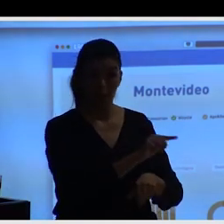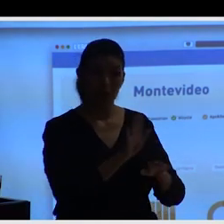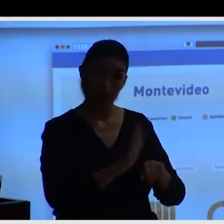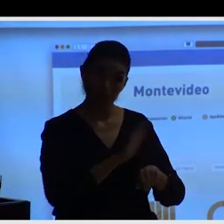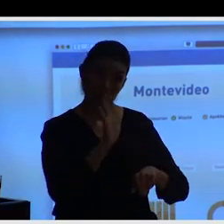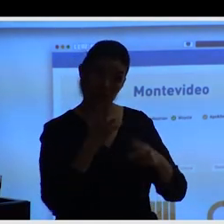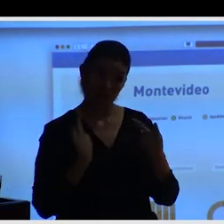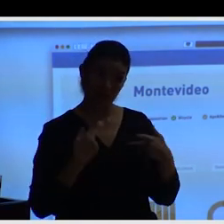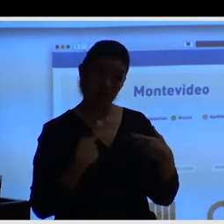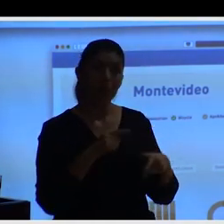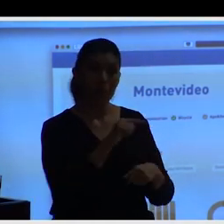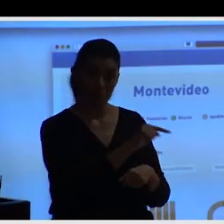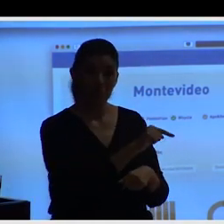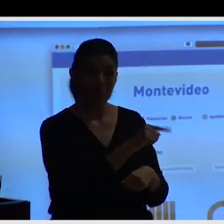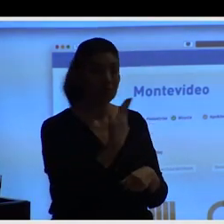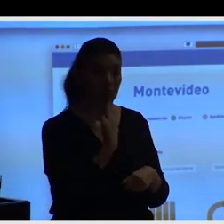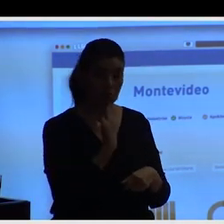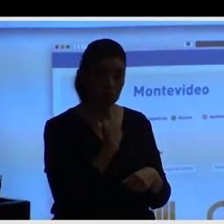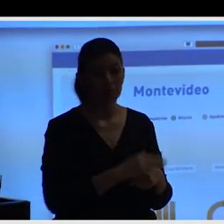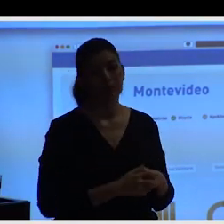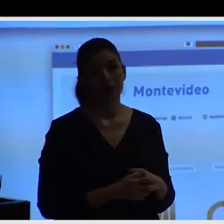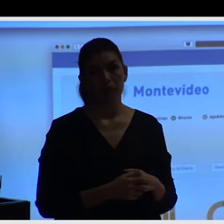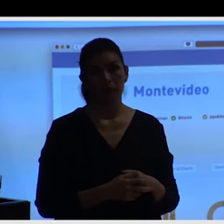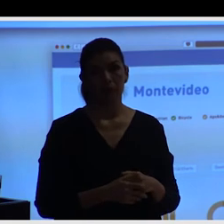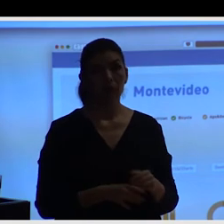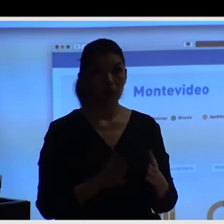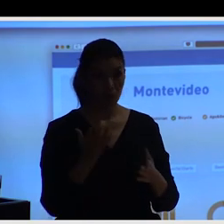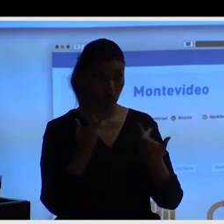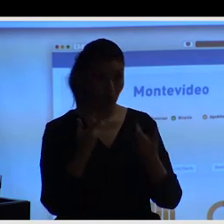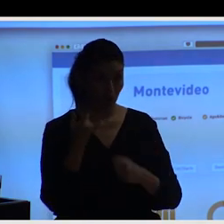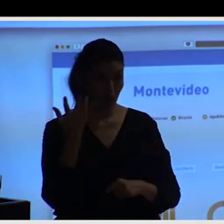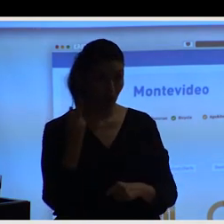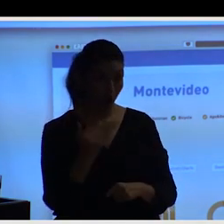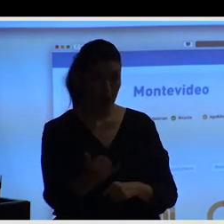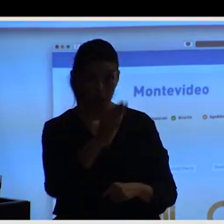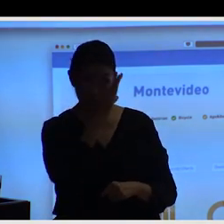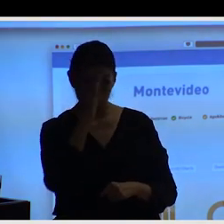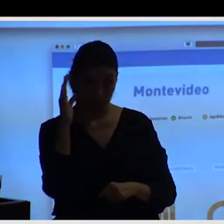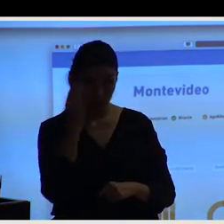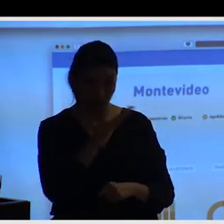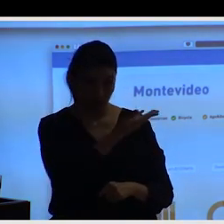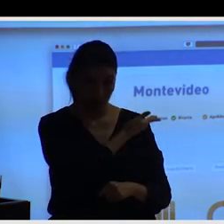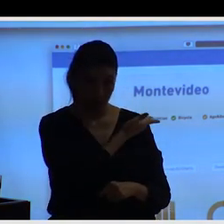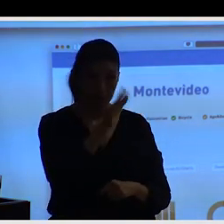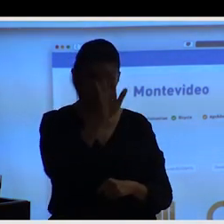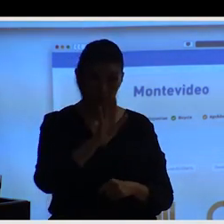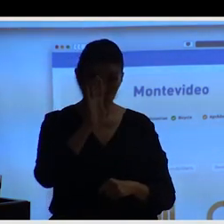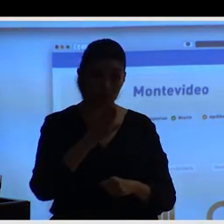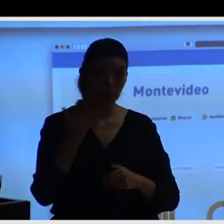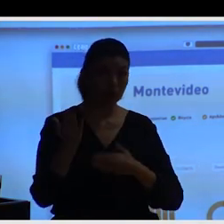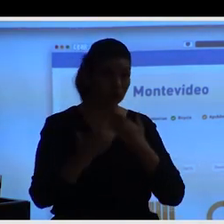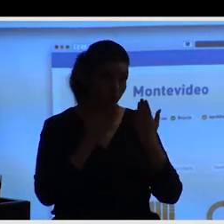es como se ve la página del estudio de Montevideo, puedes darle un clic